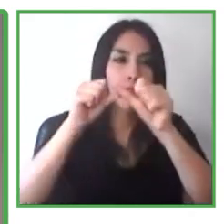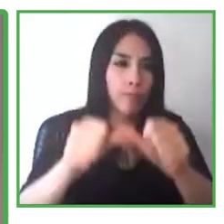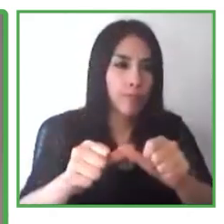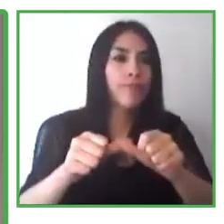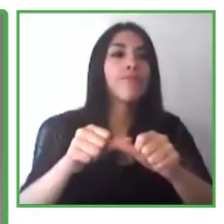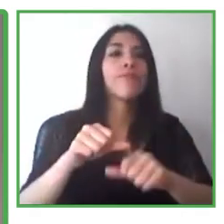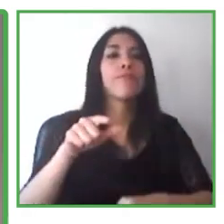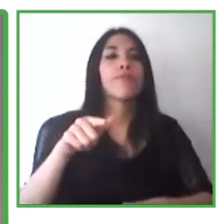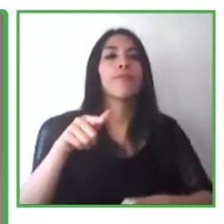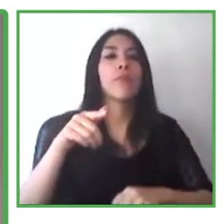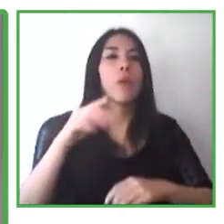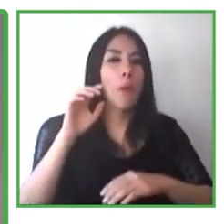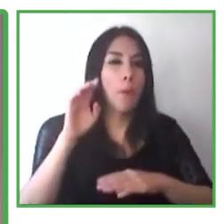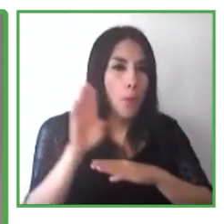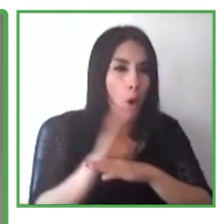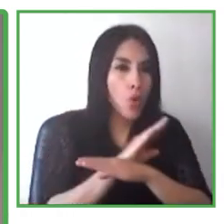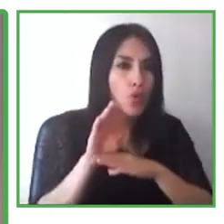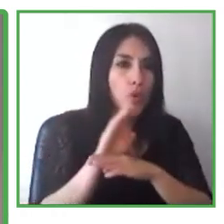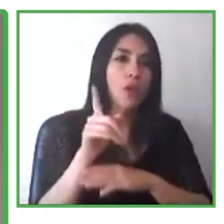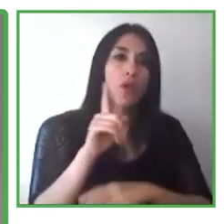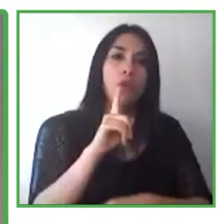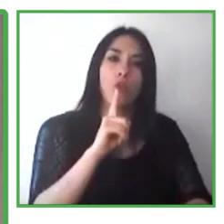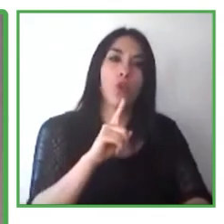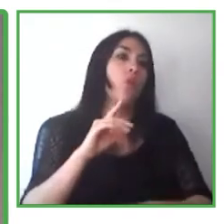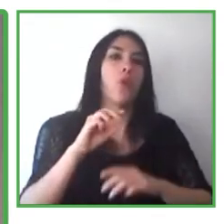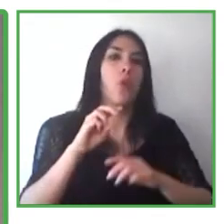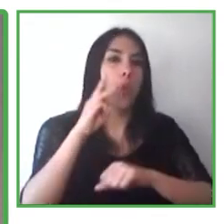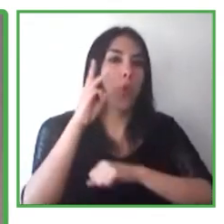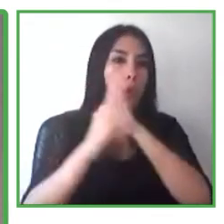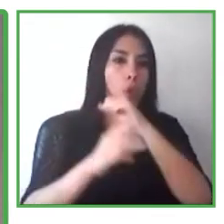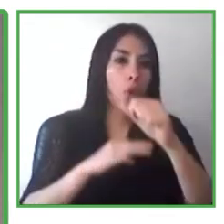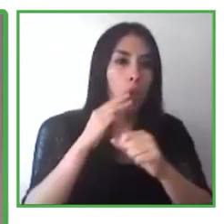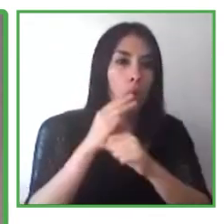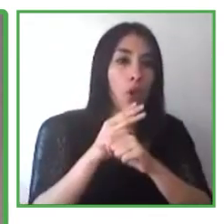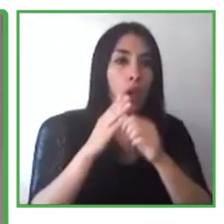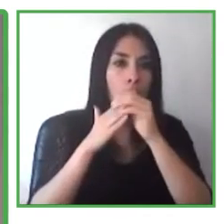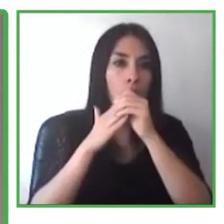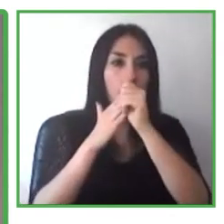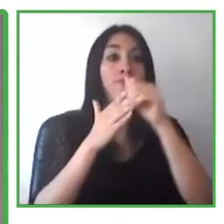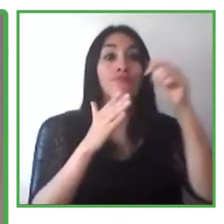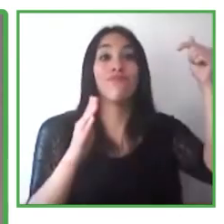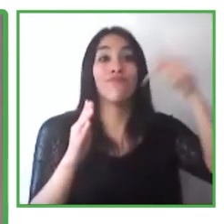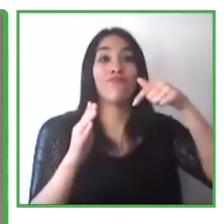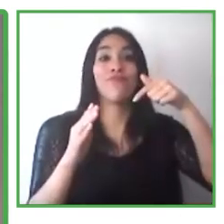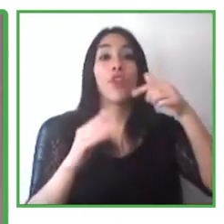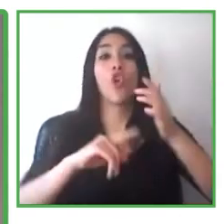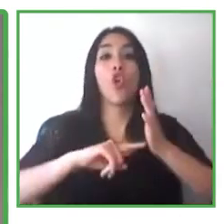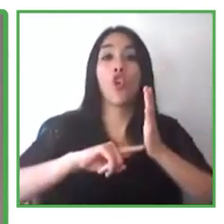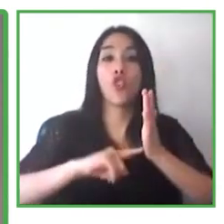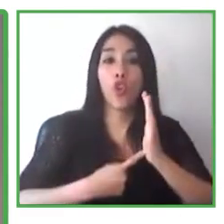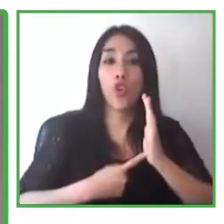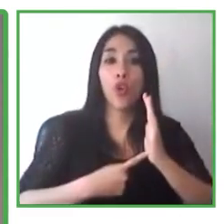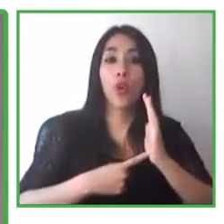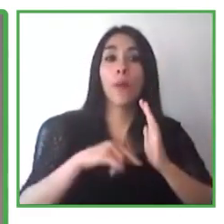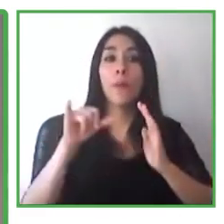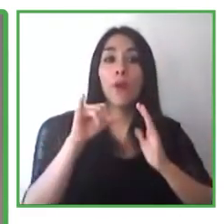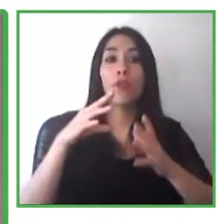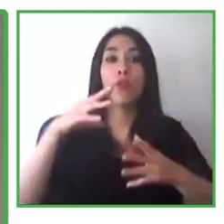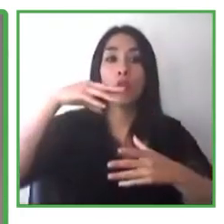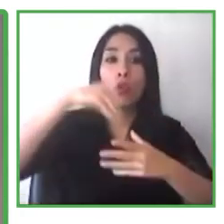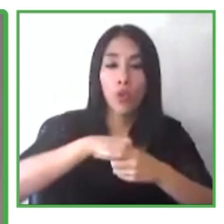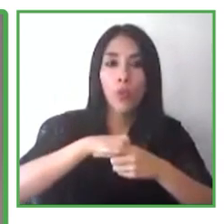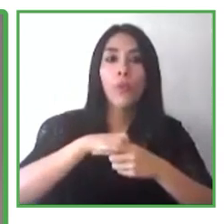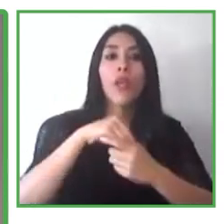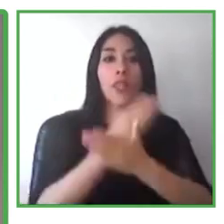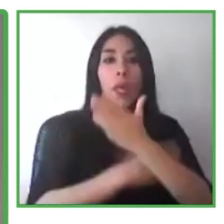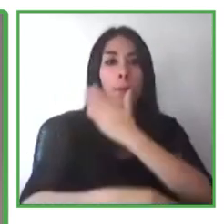líder global, no solamente en la tecnología, pero en la inclusión de las discapacidades. Y Yves ha sido uno de los hombres